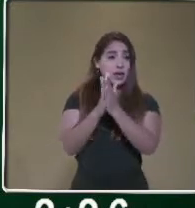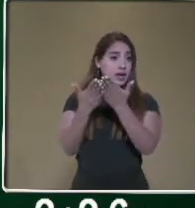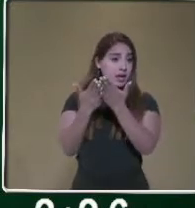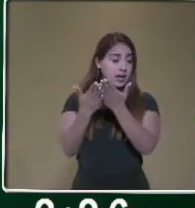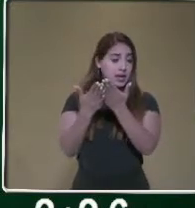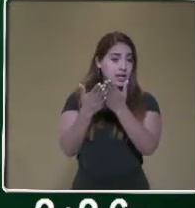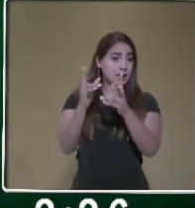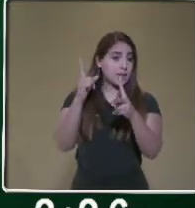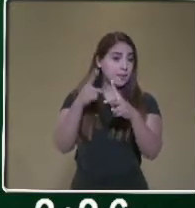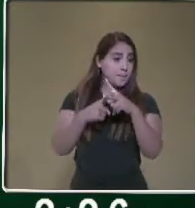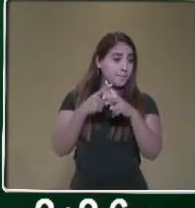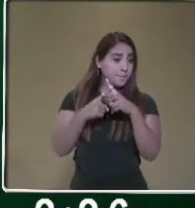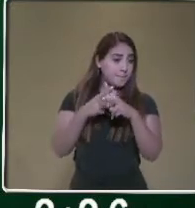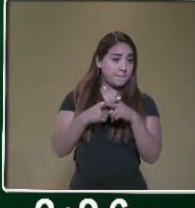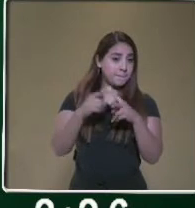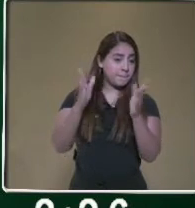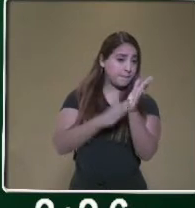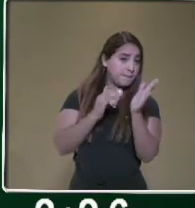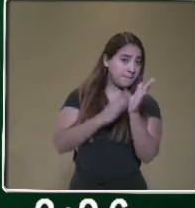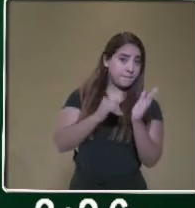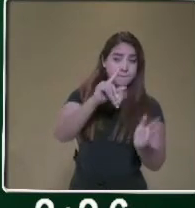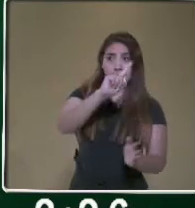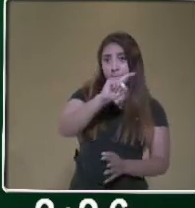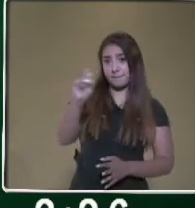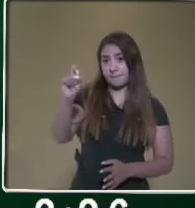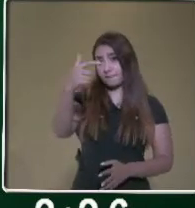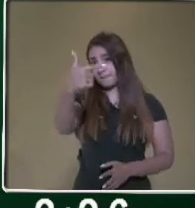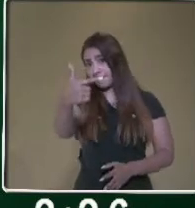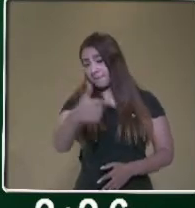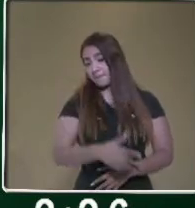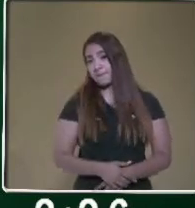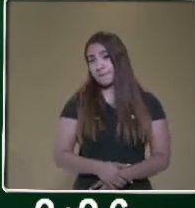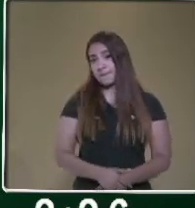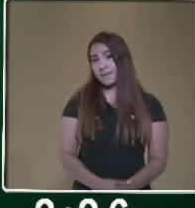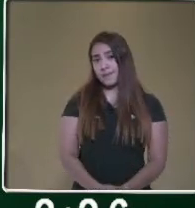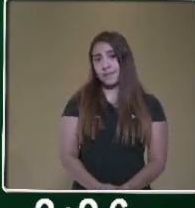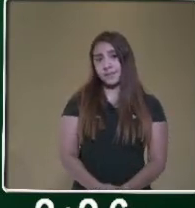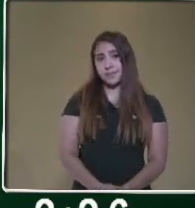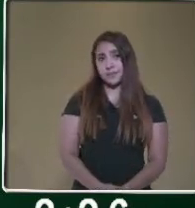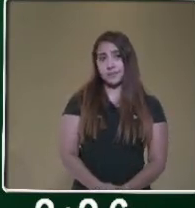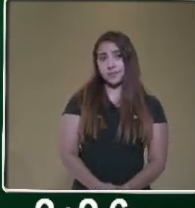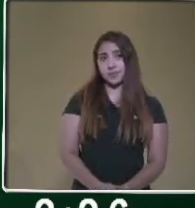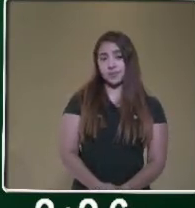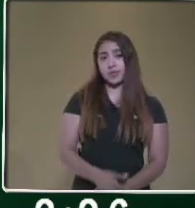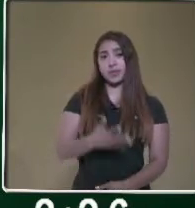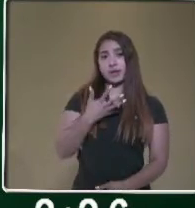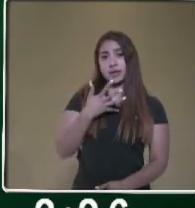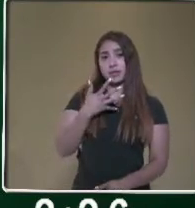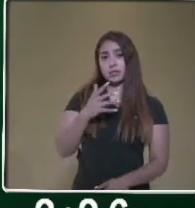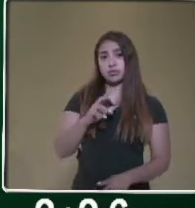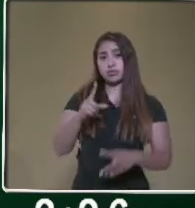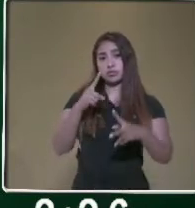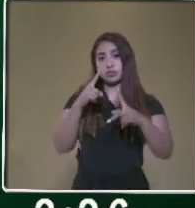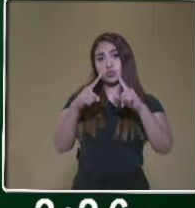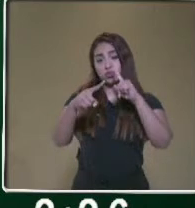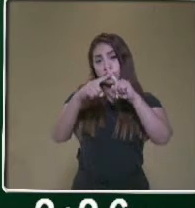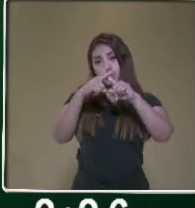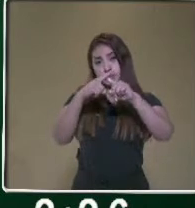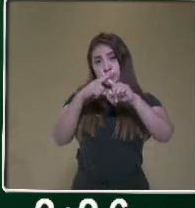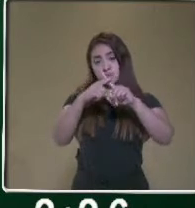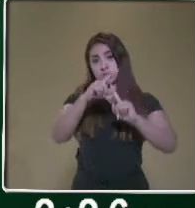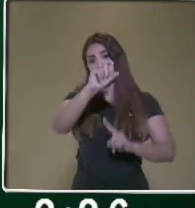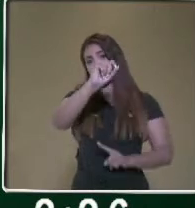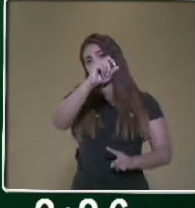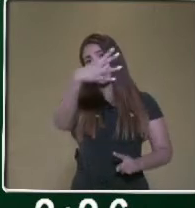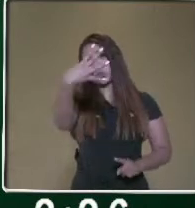matemáticos, en la página 107. Y aquí aparece nuestra multiplicación de 24 por 18,